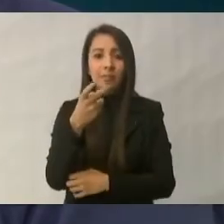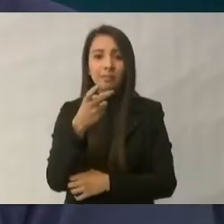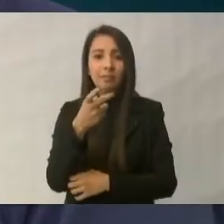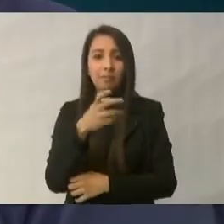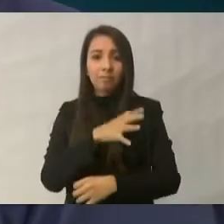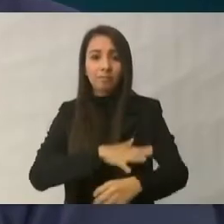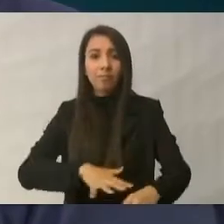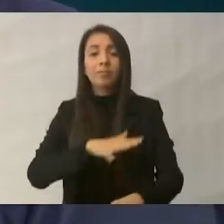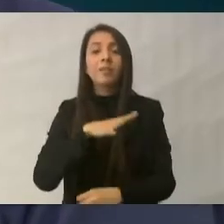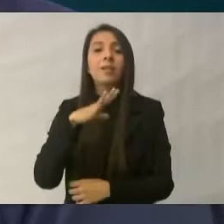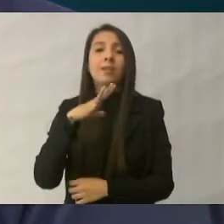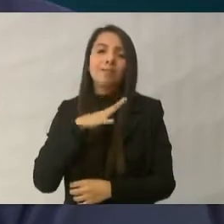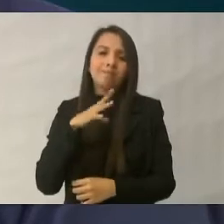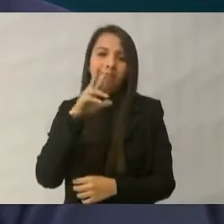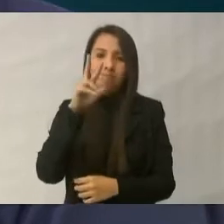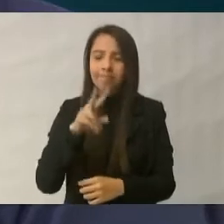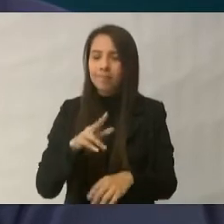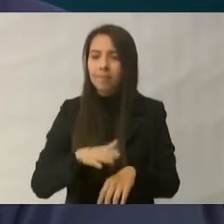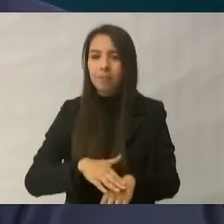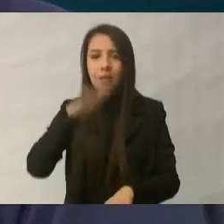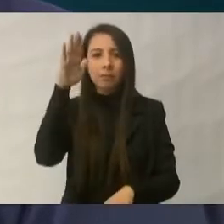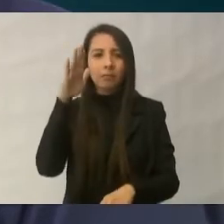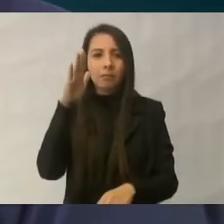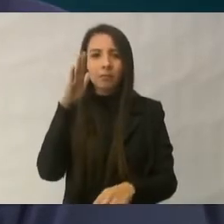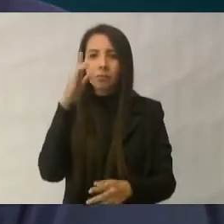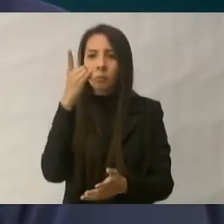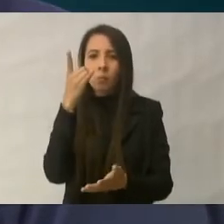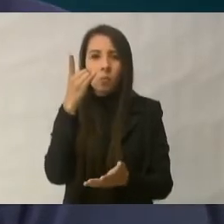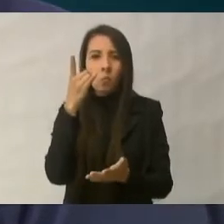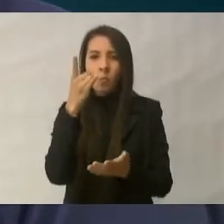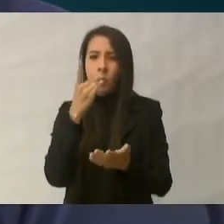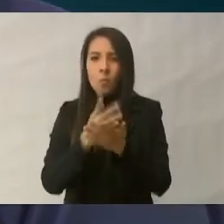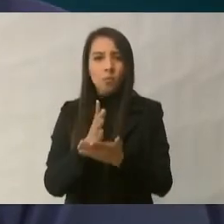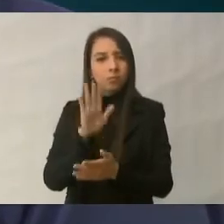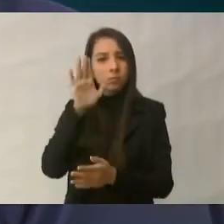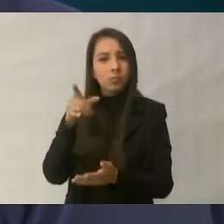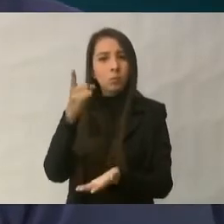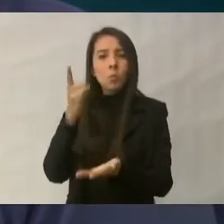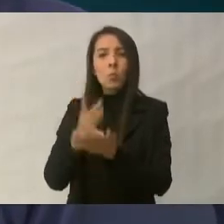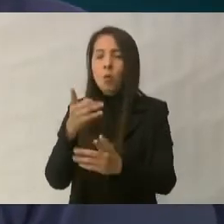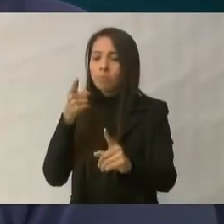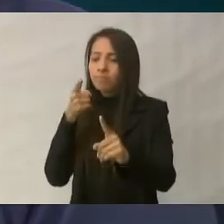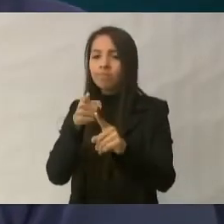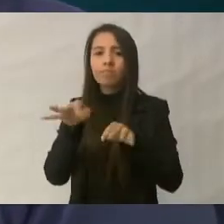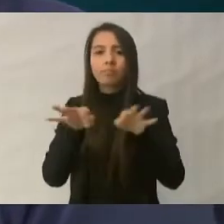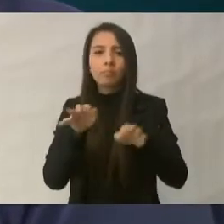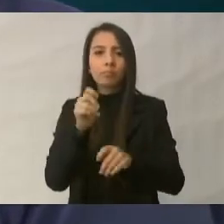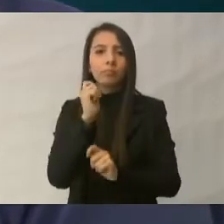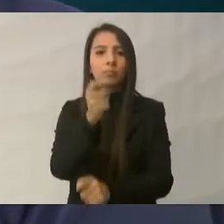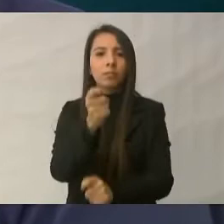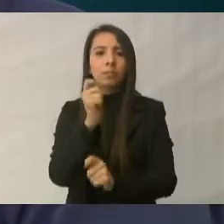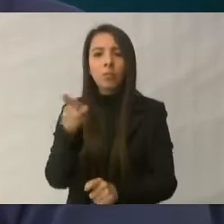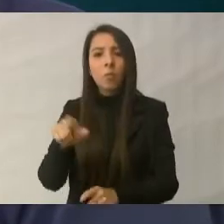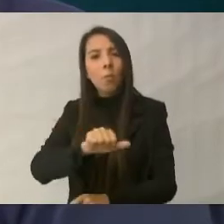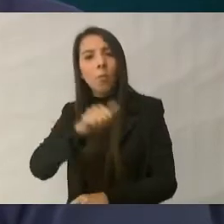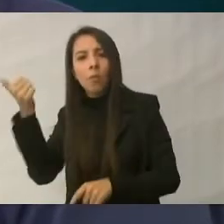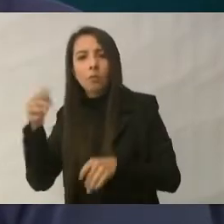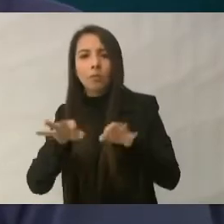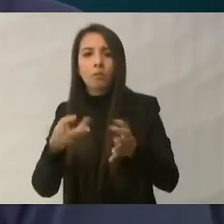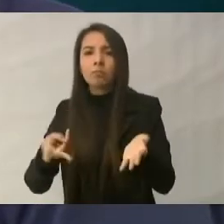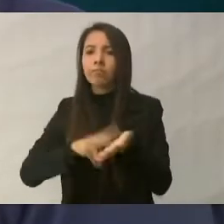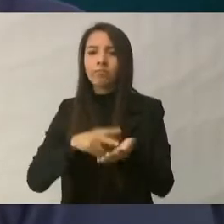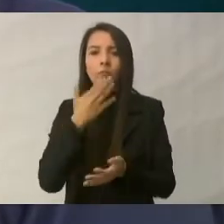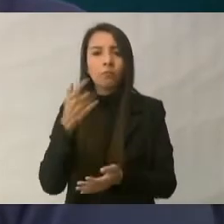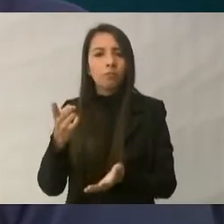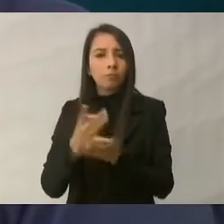valga decir, son principalmente o casi únicamente pesqueras. Es decir, no hay otra actividad adicional más que esa